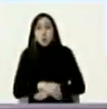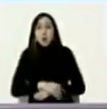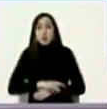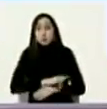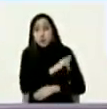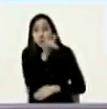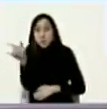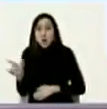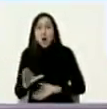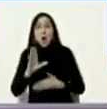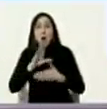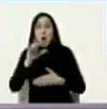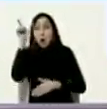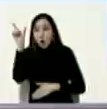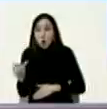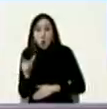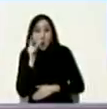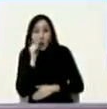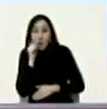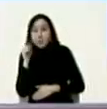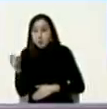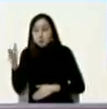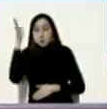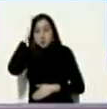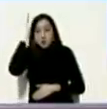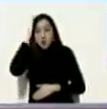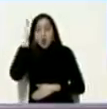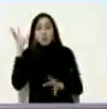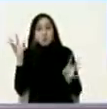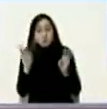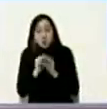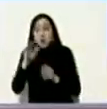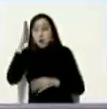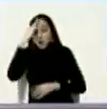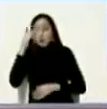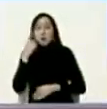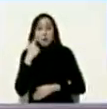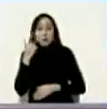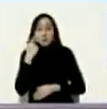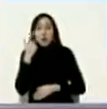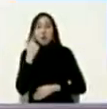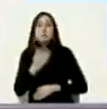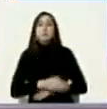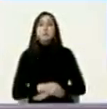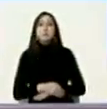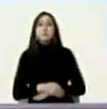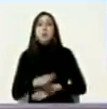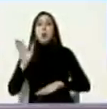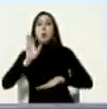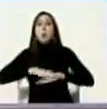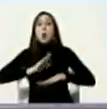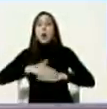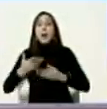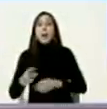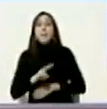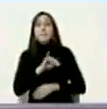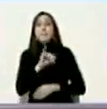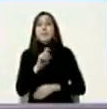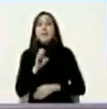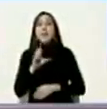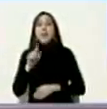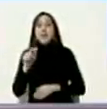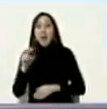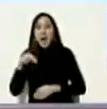trae Faller saca tus cuentas sacalas bien porque en Vietnam en